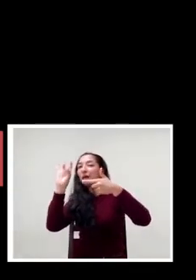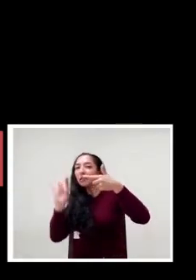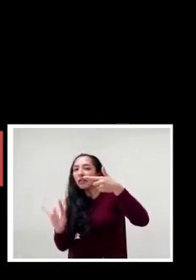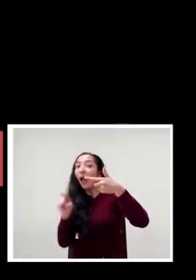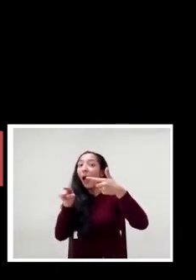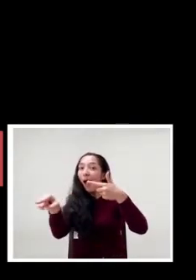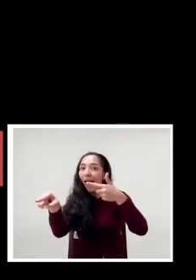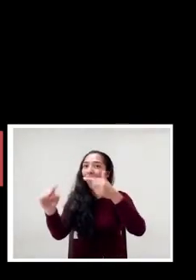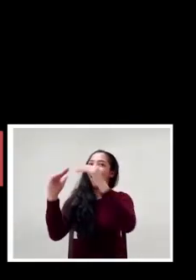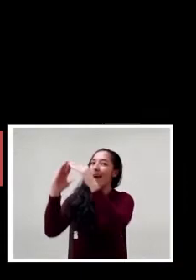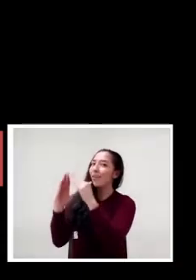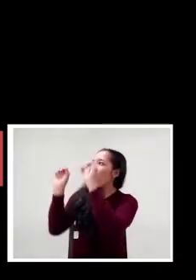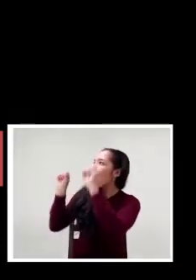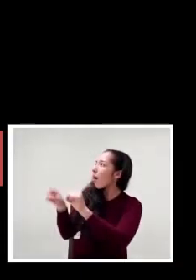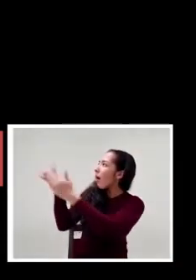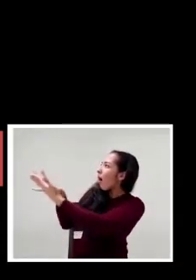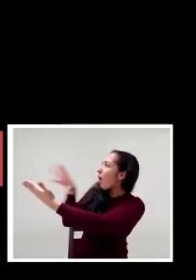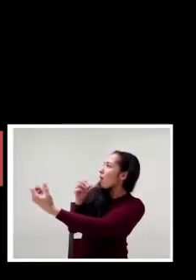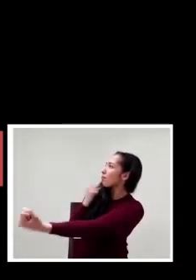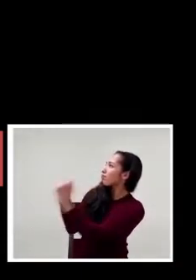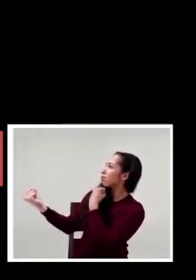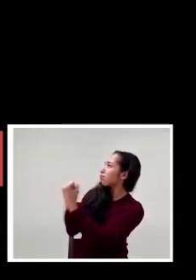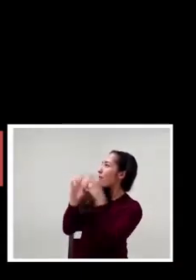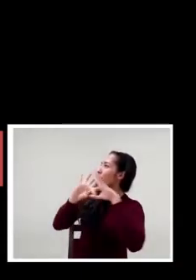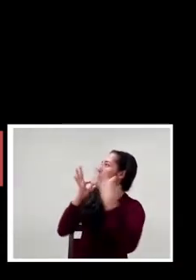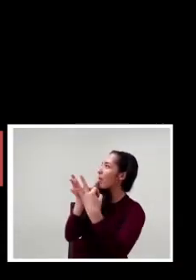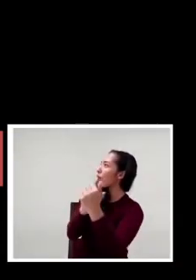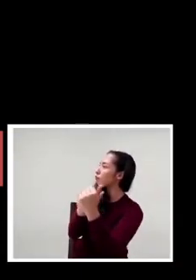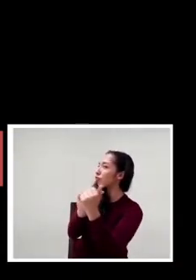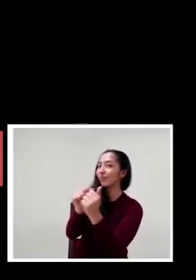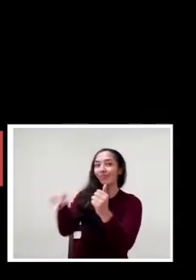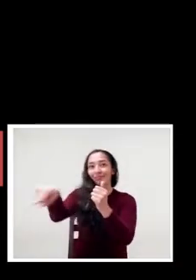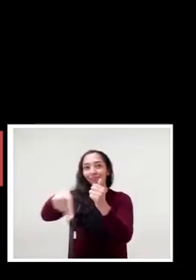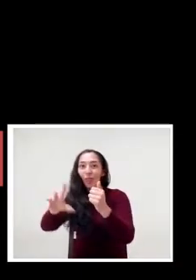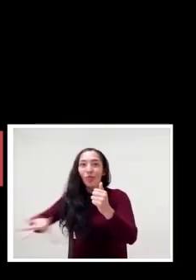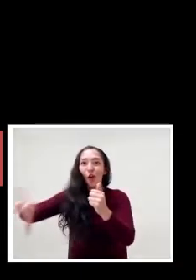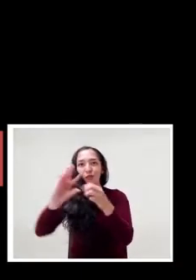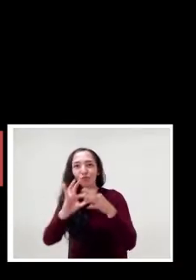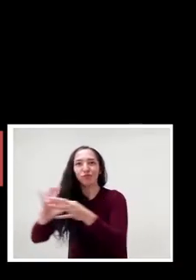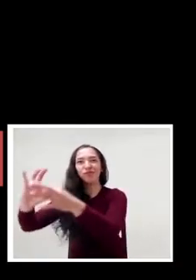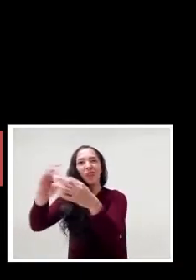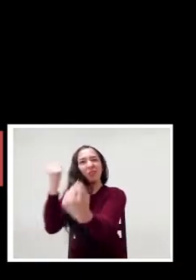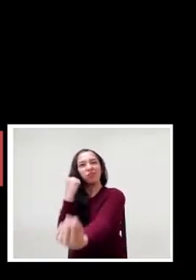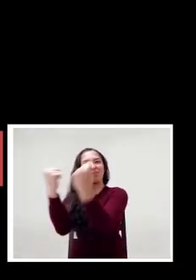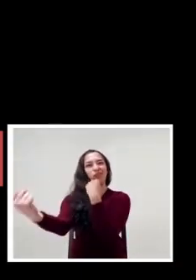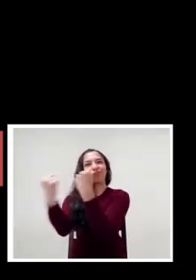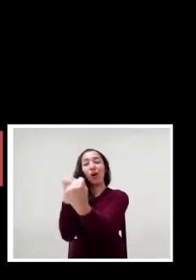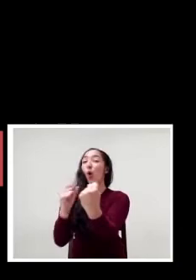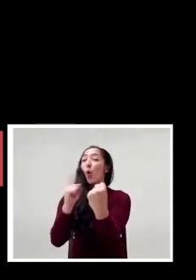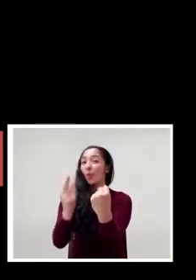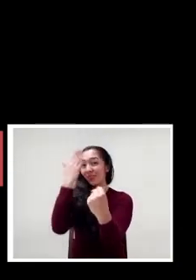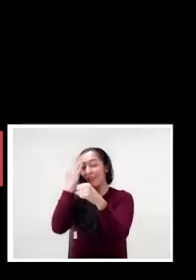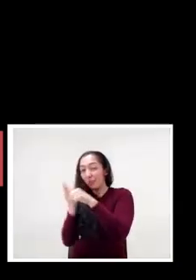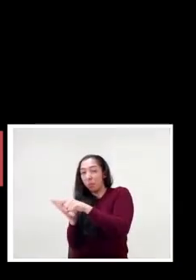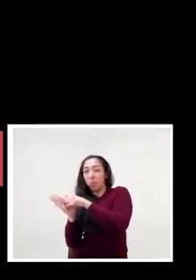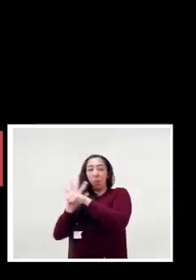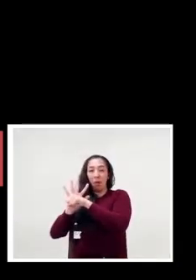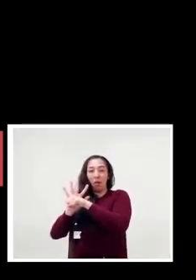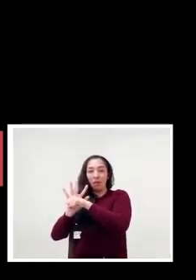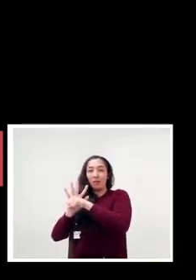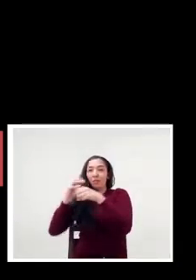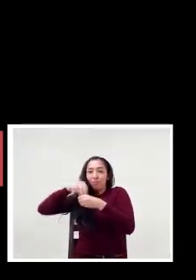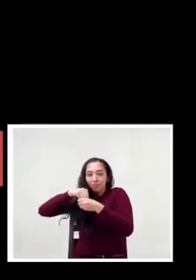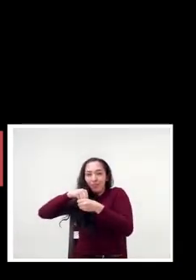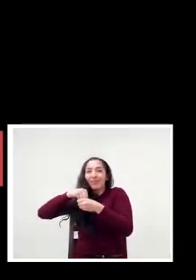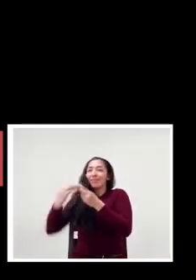de ejercicio para hacer en familia, que puedan hacer en casa, con el ánimo de trabajar la ansiedad, los